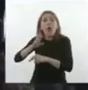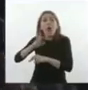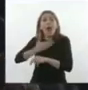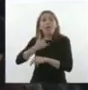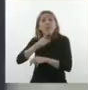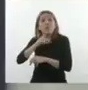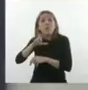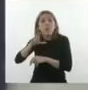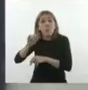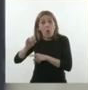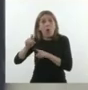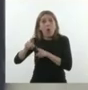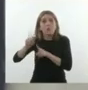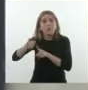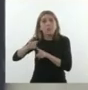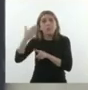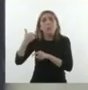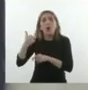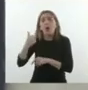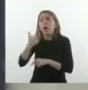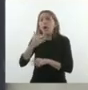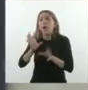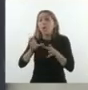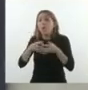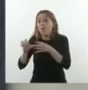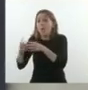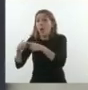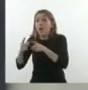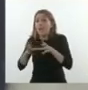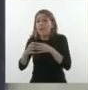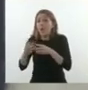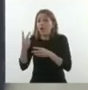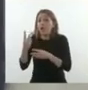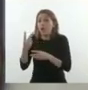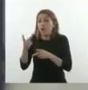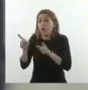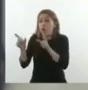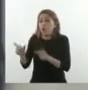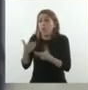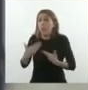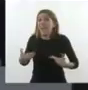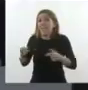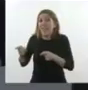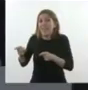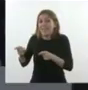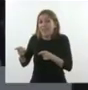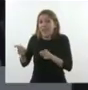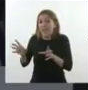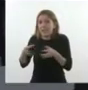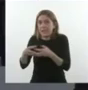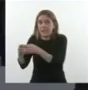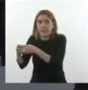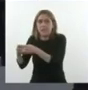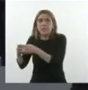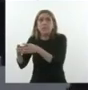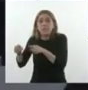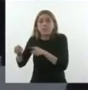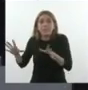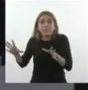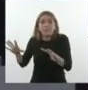oposición, los presidentes de dos bloques políticos, de los que hoy conforma la alianza Cambiemos.